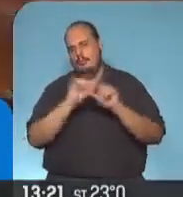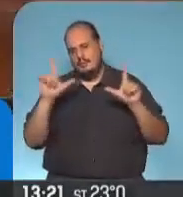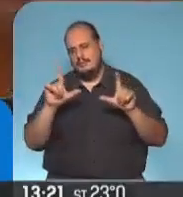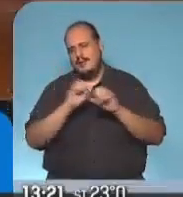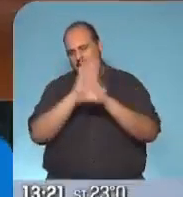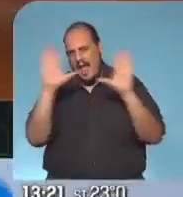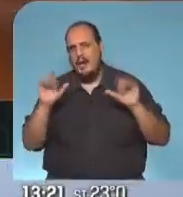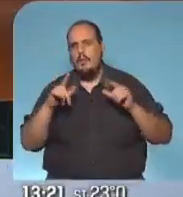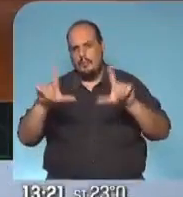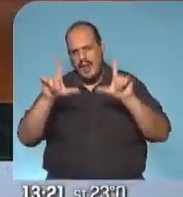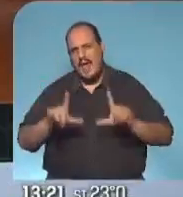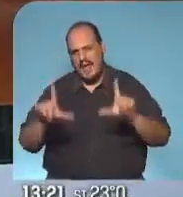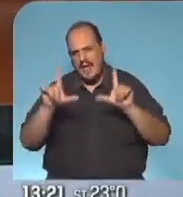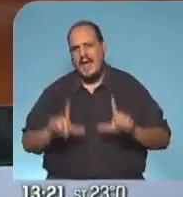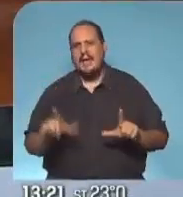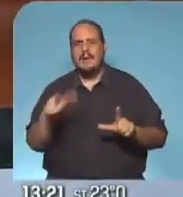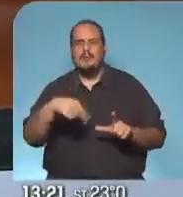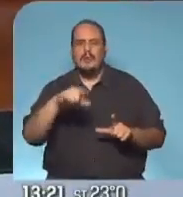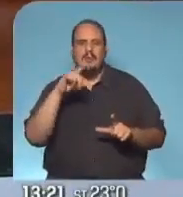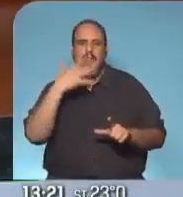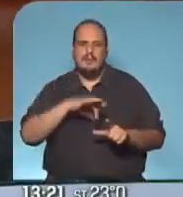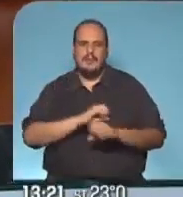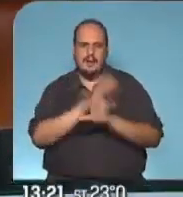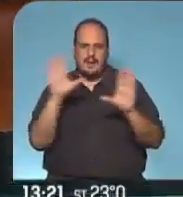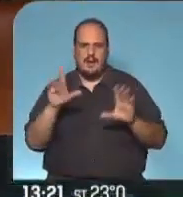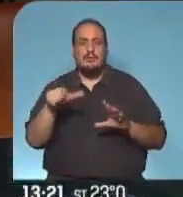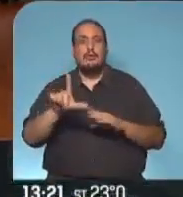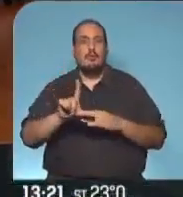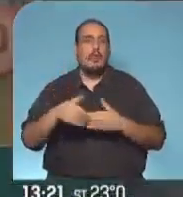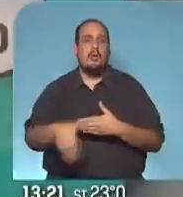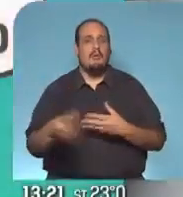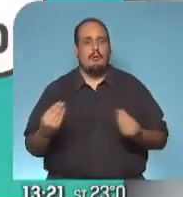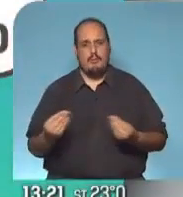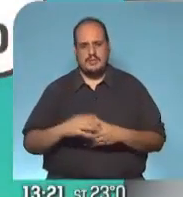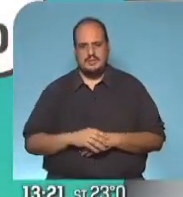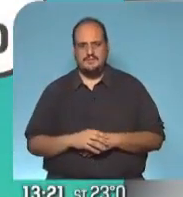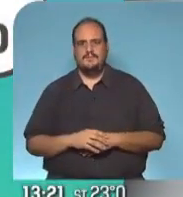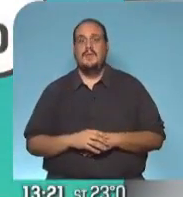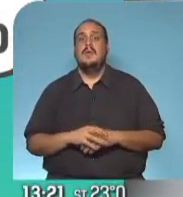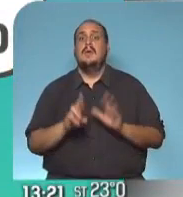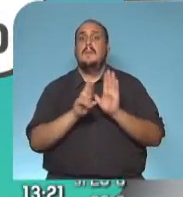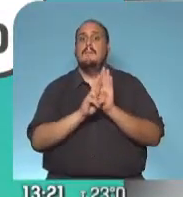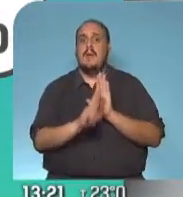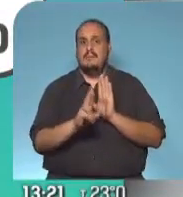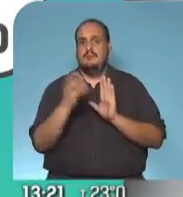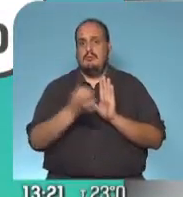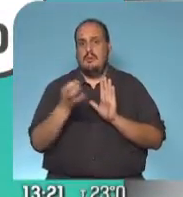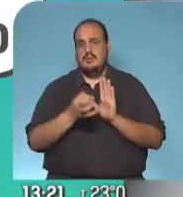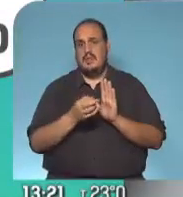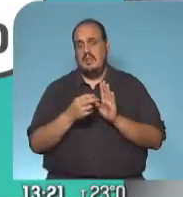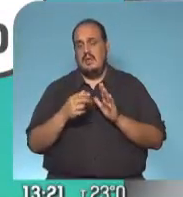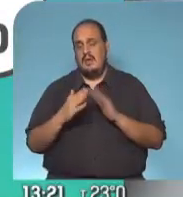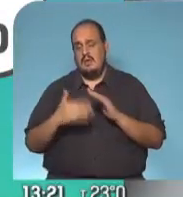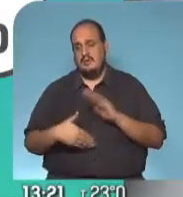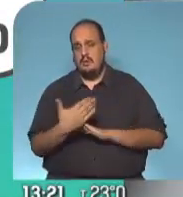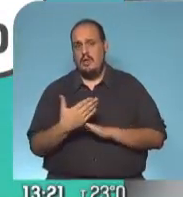aquí en la televisión pública para tener mayores detalles de qué va a pasar este lunes bueno este permiso especial de circulación contempla